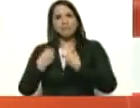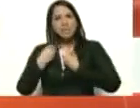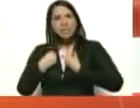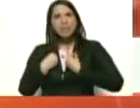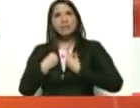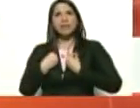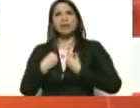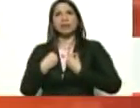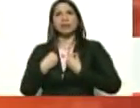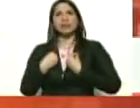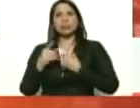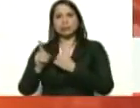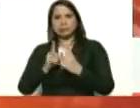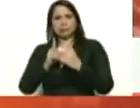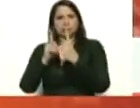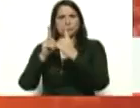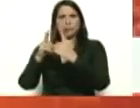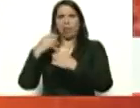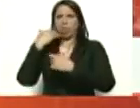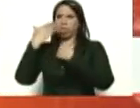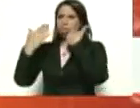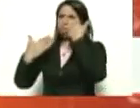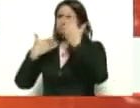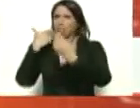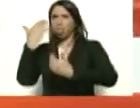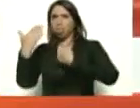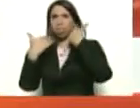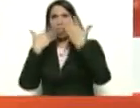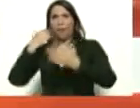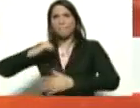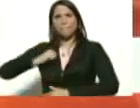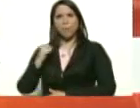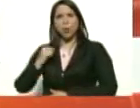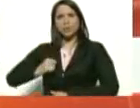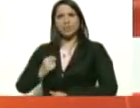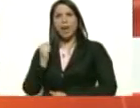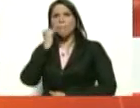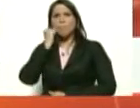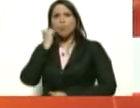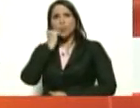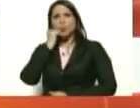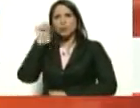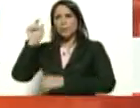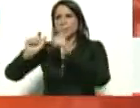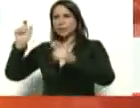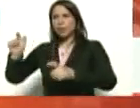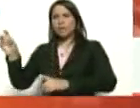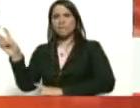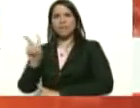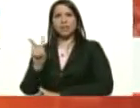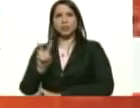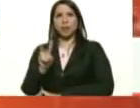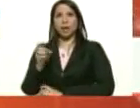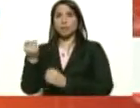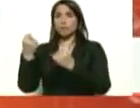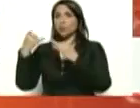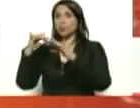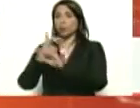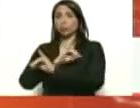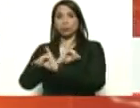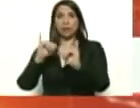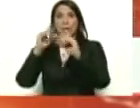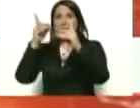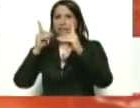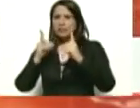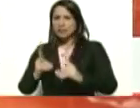los persiguen, los insultan, la policía abusa de ellos. Y bueno, muchos miles han decidido regresar